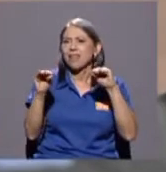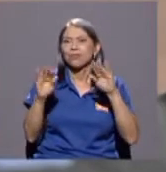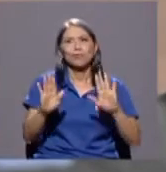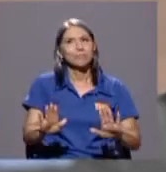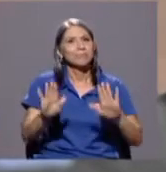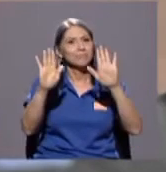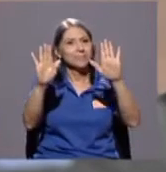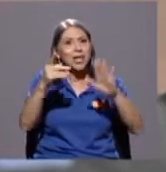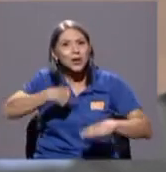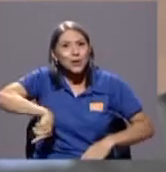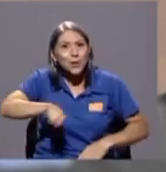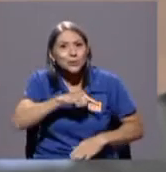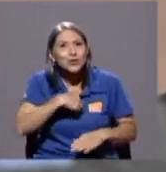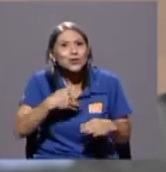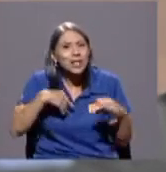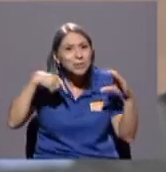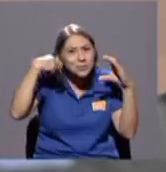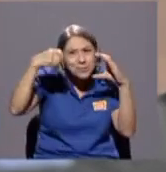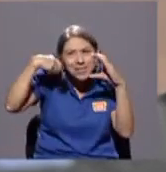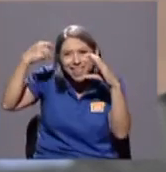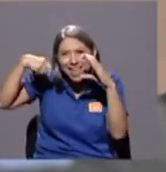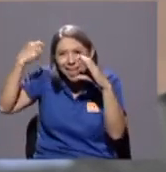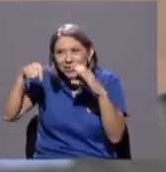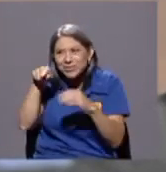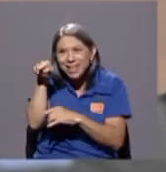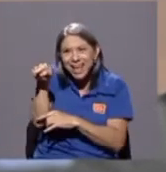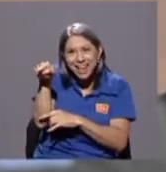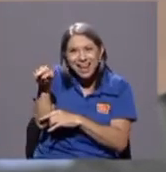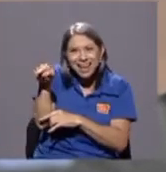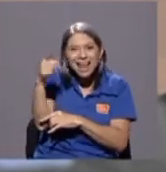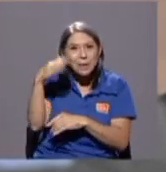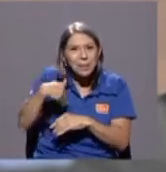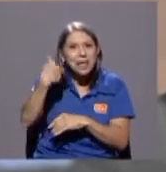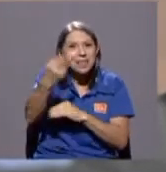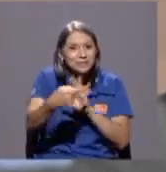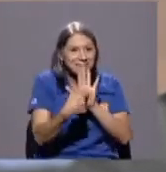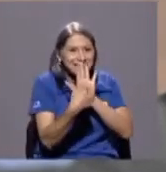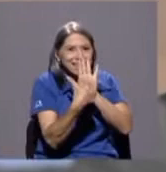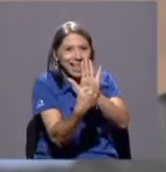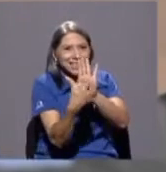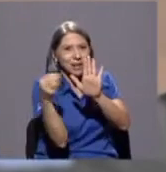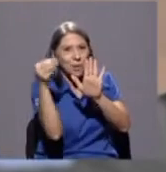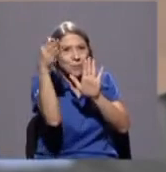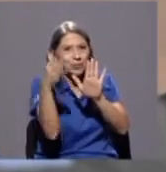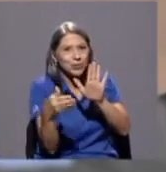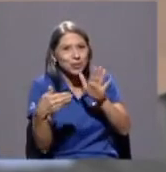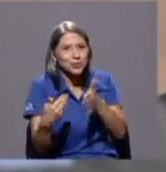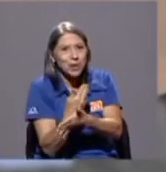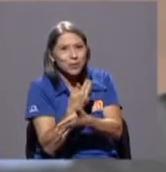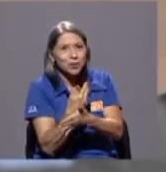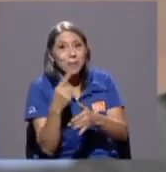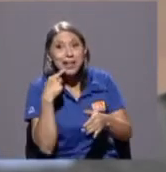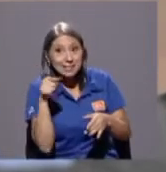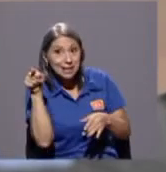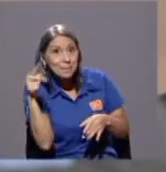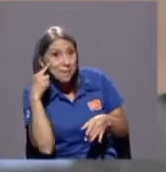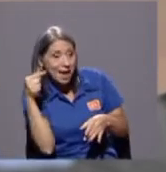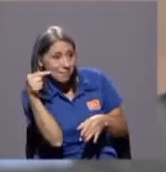videos de pedacitos de clases de Guti para enseñárselos a profesores nuevos para decirles ve, así es como se maneja esta situación.